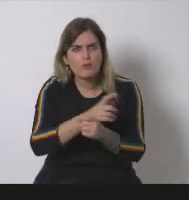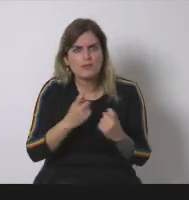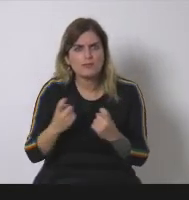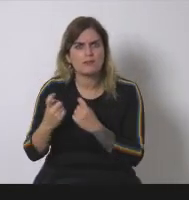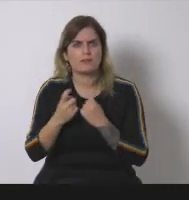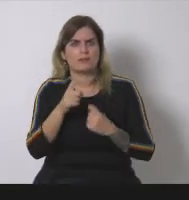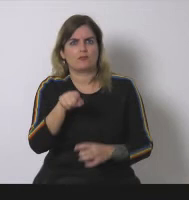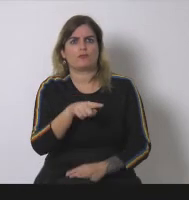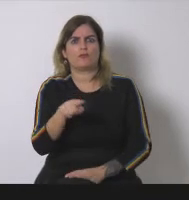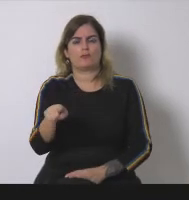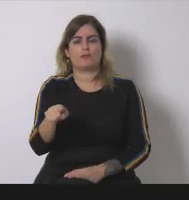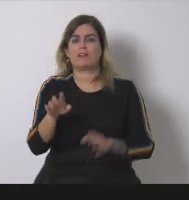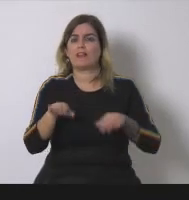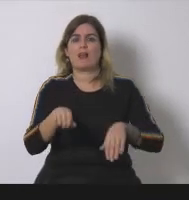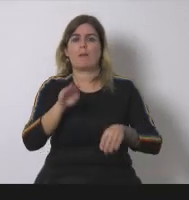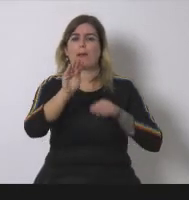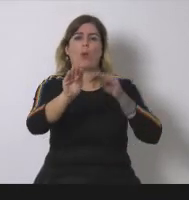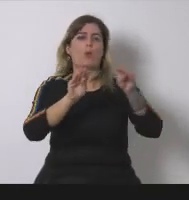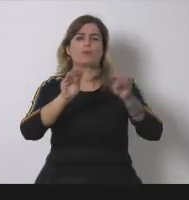las preguntas